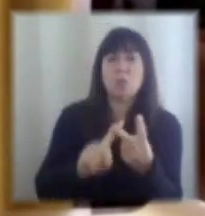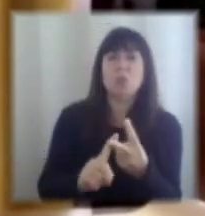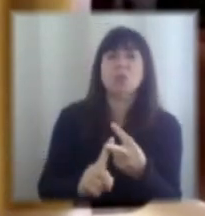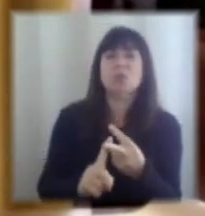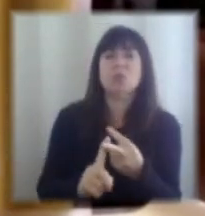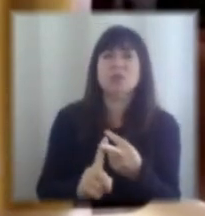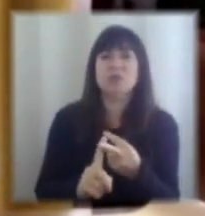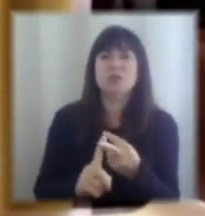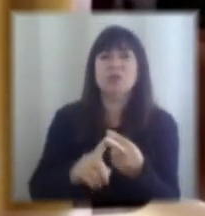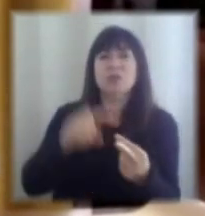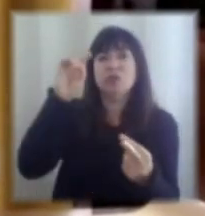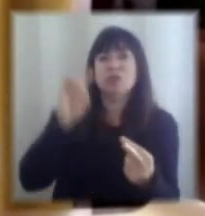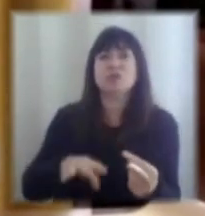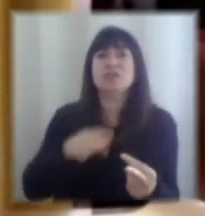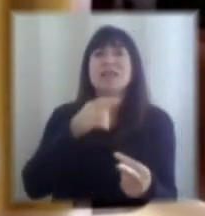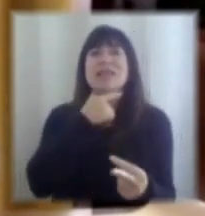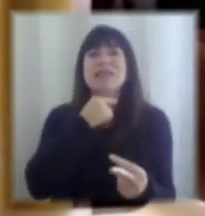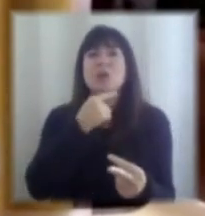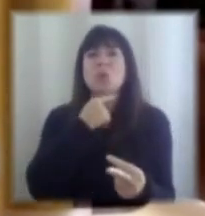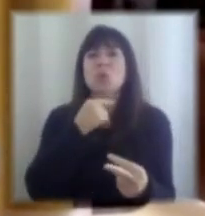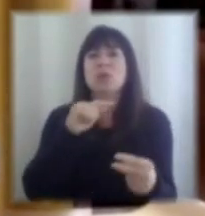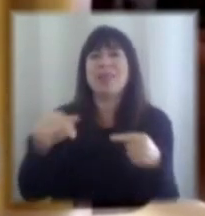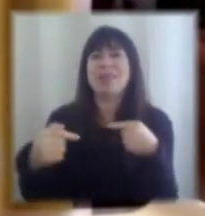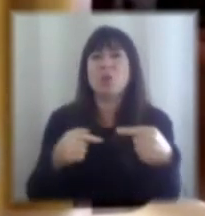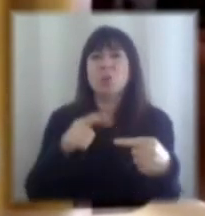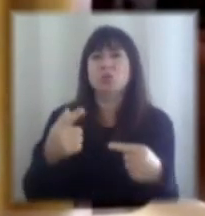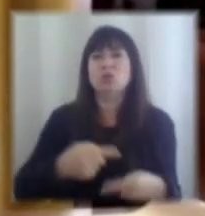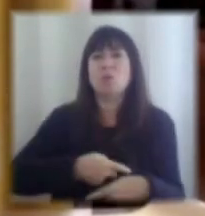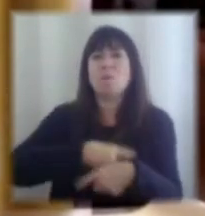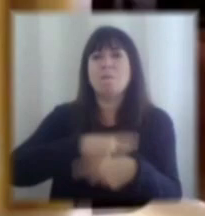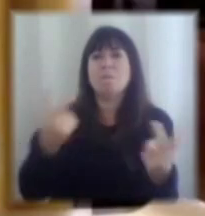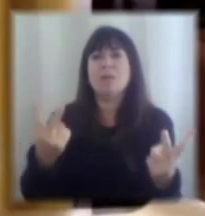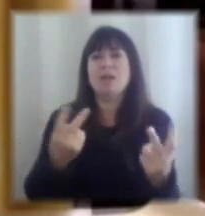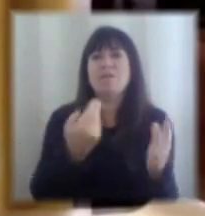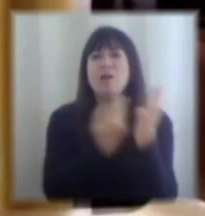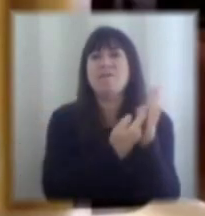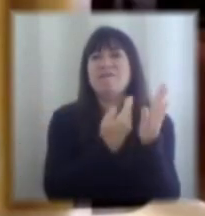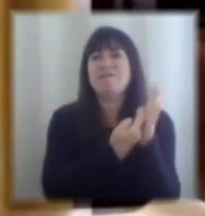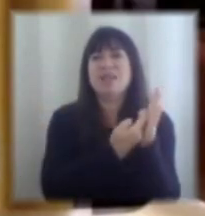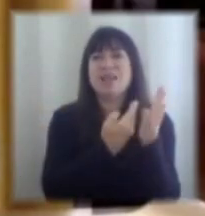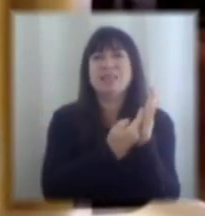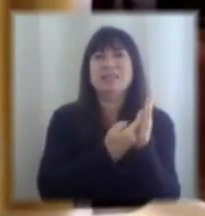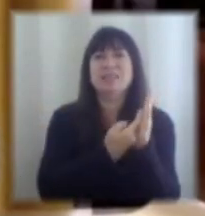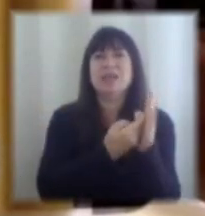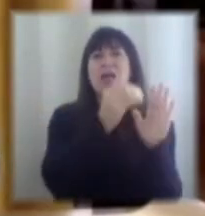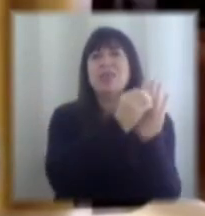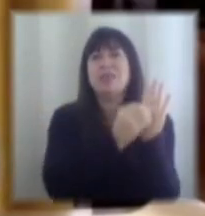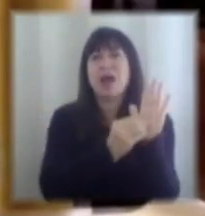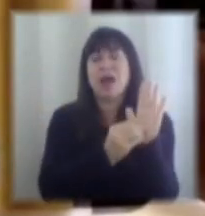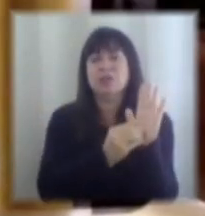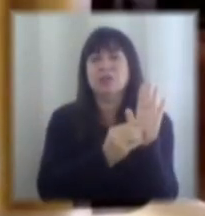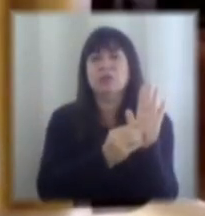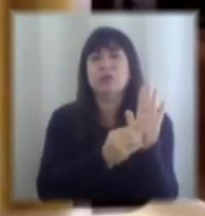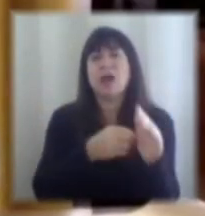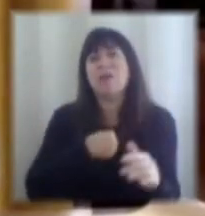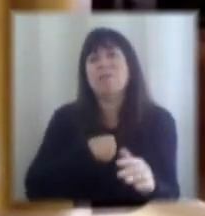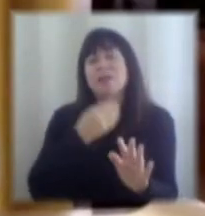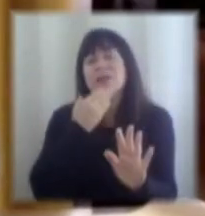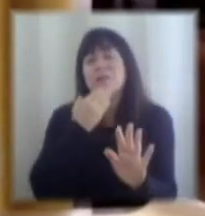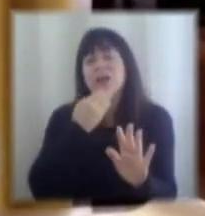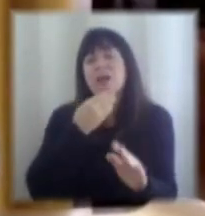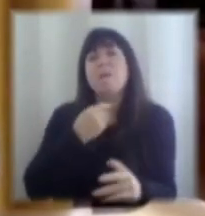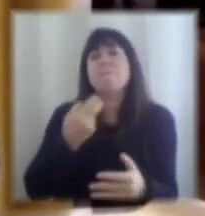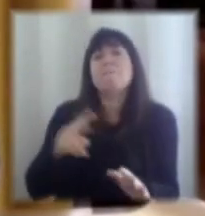yo sé que a te gusta la discusión pública anclada en evidencia anclada en cifras y a mí también porque uno puede tener sus propias